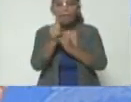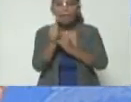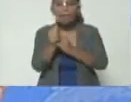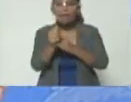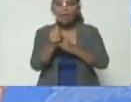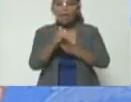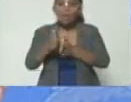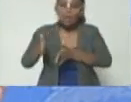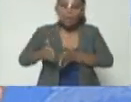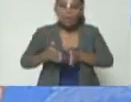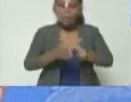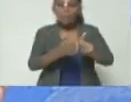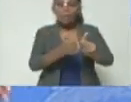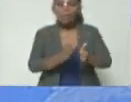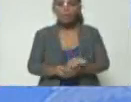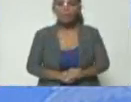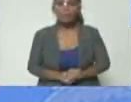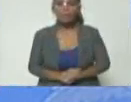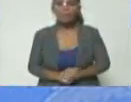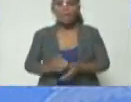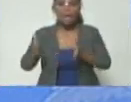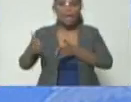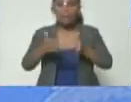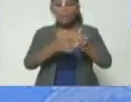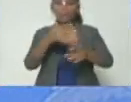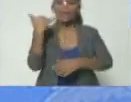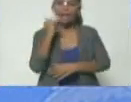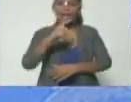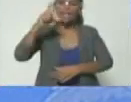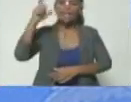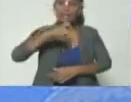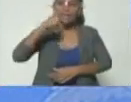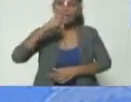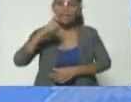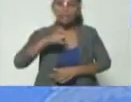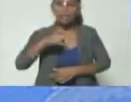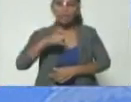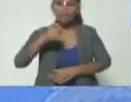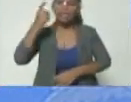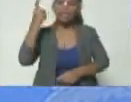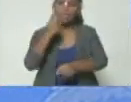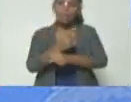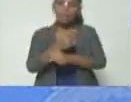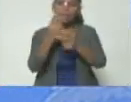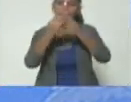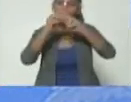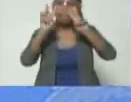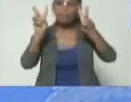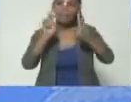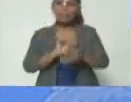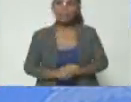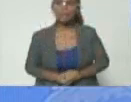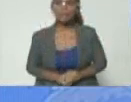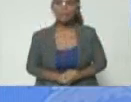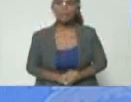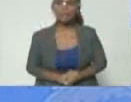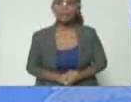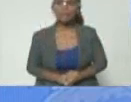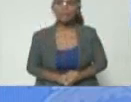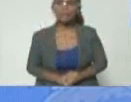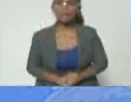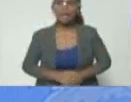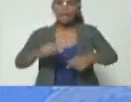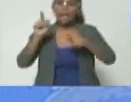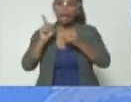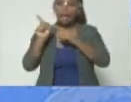camino. Un camino que tiene necesariamente que ser pacífico. Esta